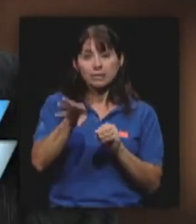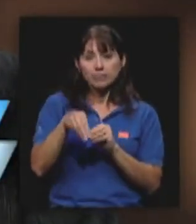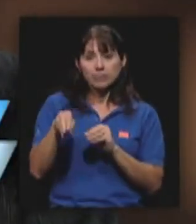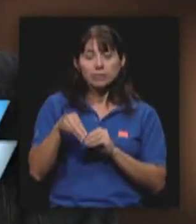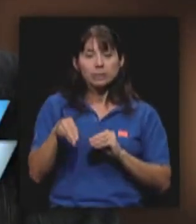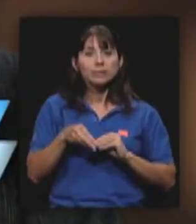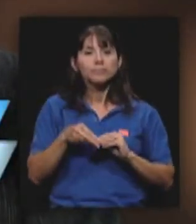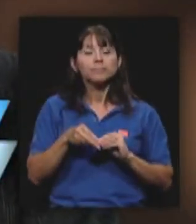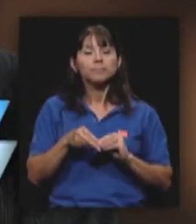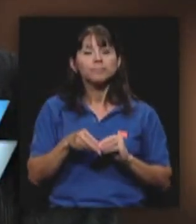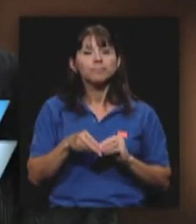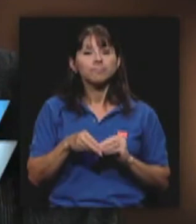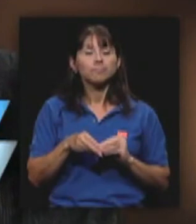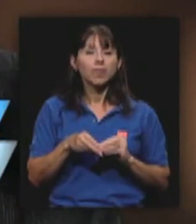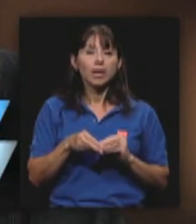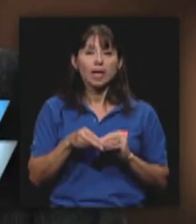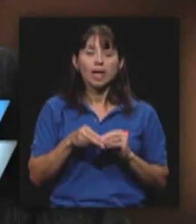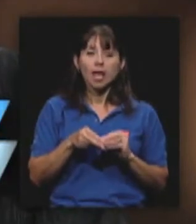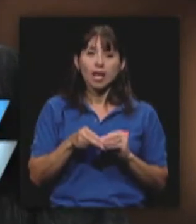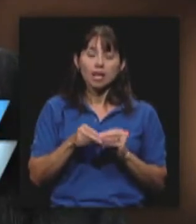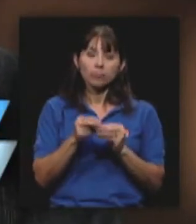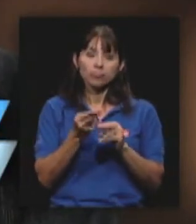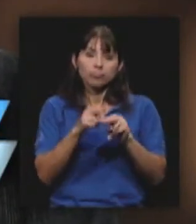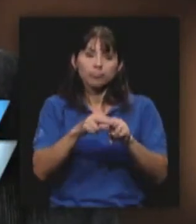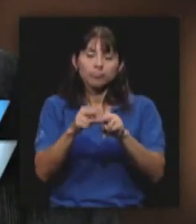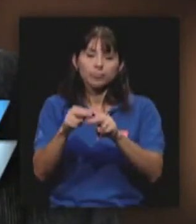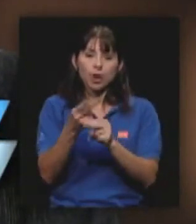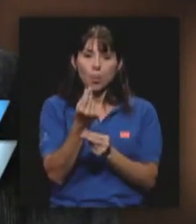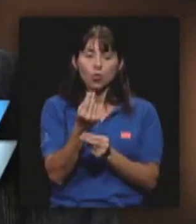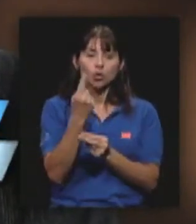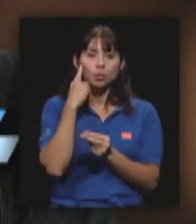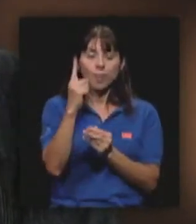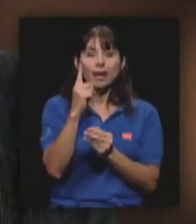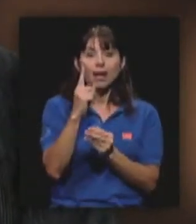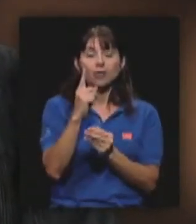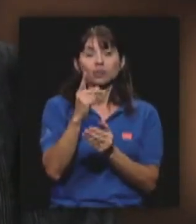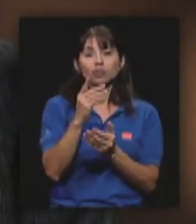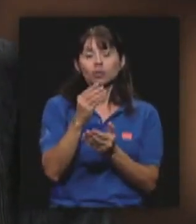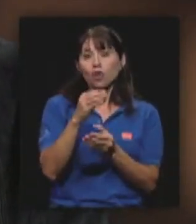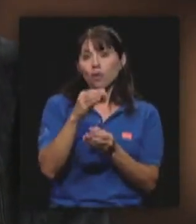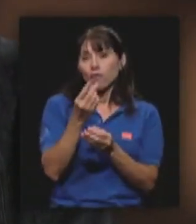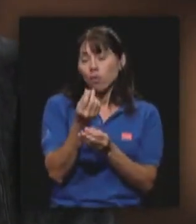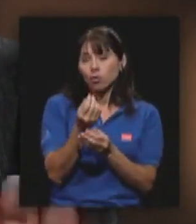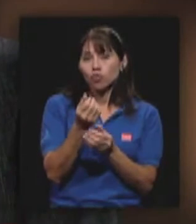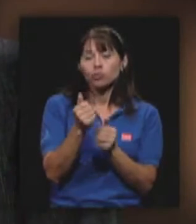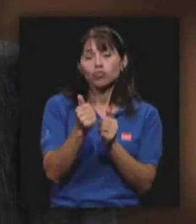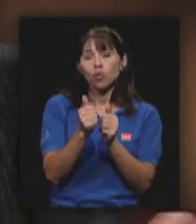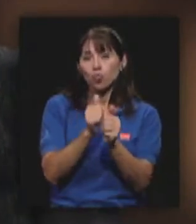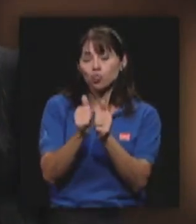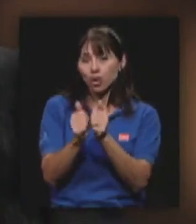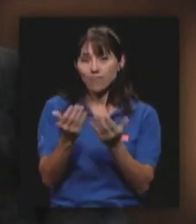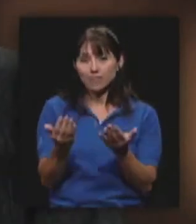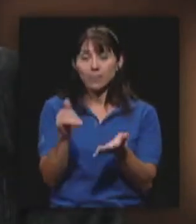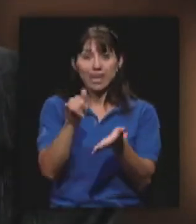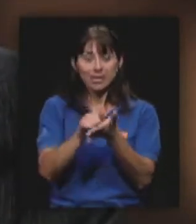los montos que están destinados para los fondos concursables. Ahora bien, en esto,